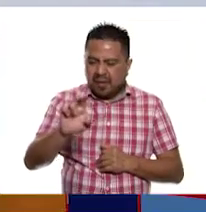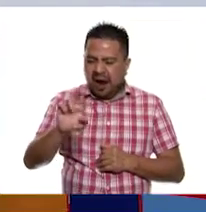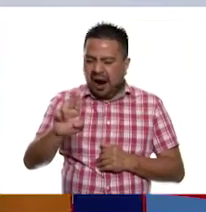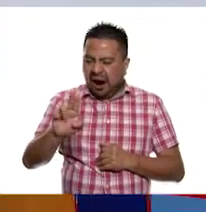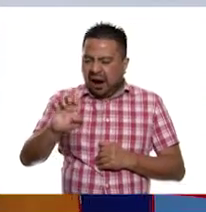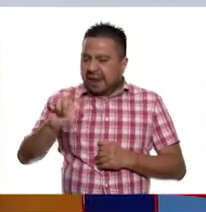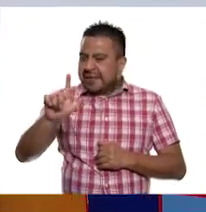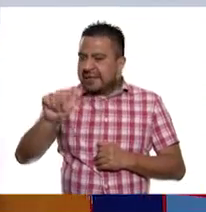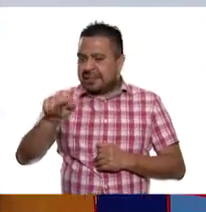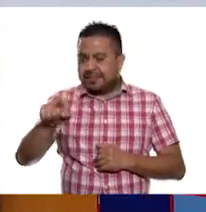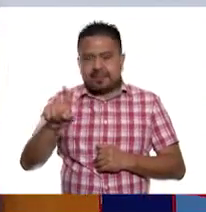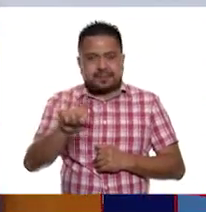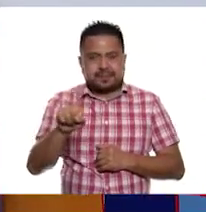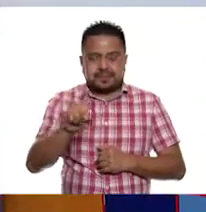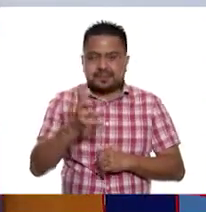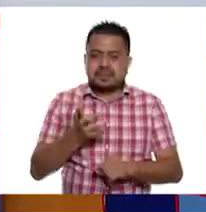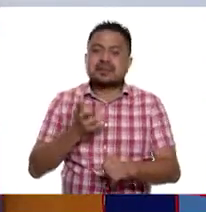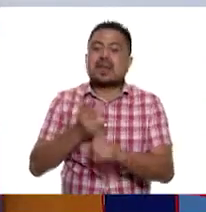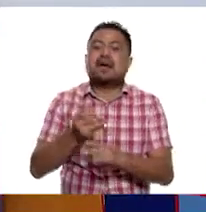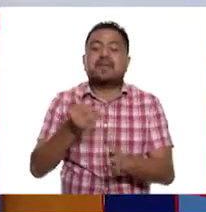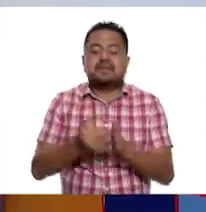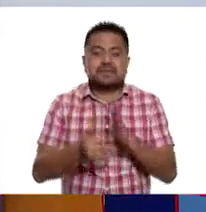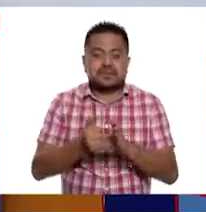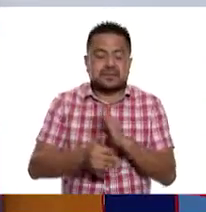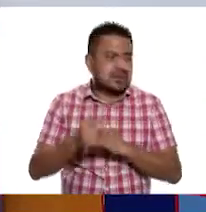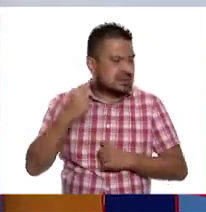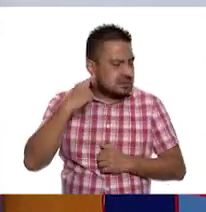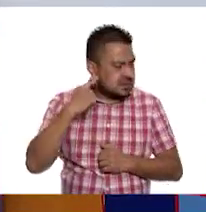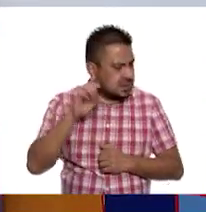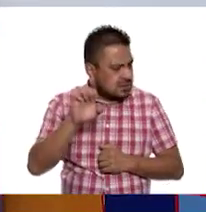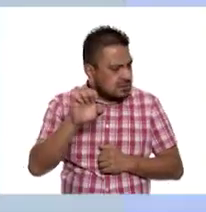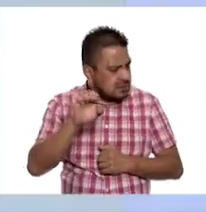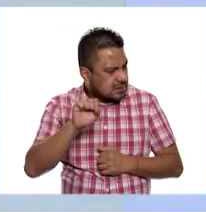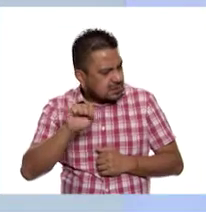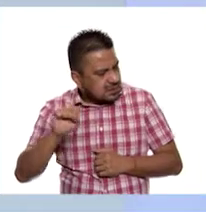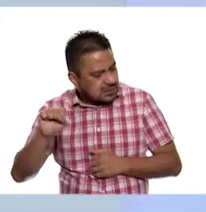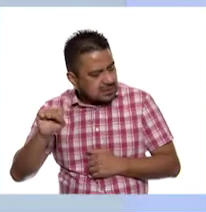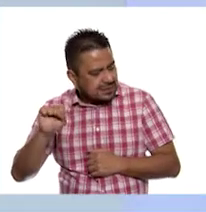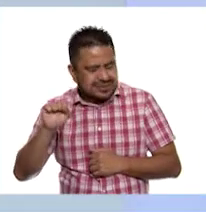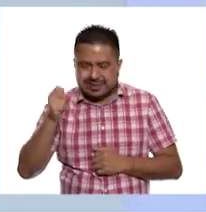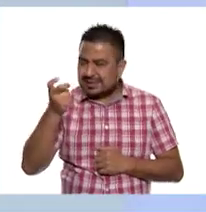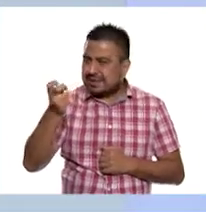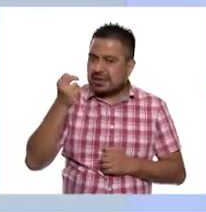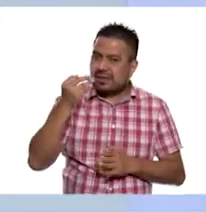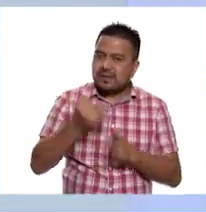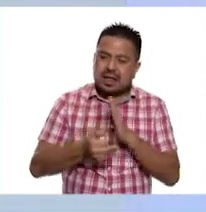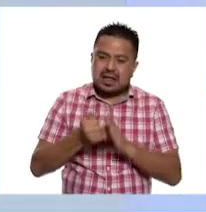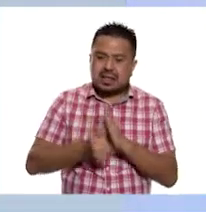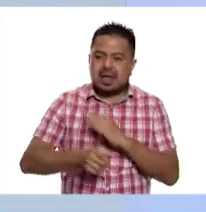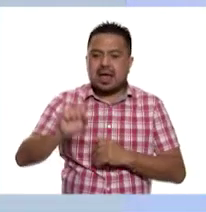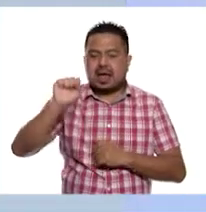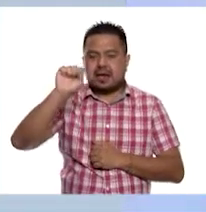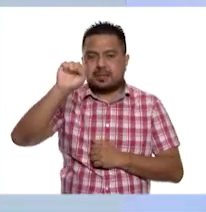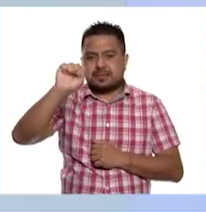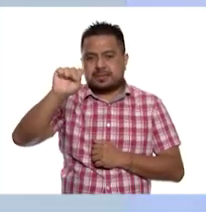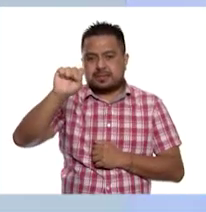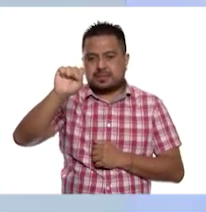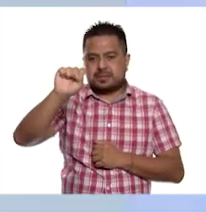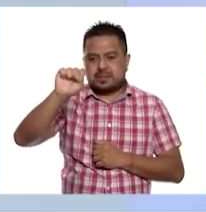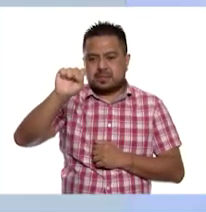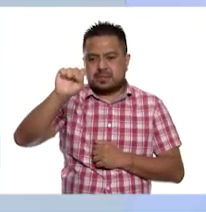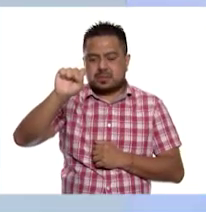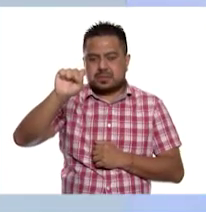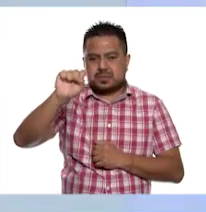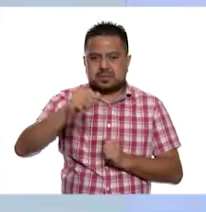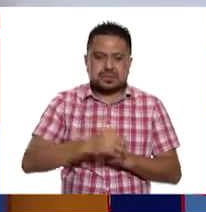escuela. Ajá. Es, igual, le falta la S. Ese,